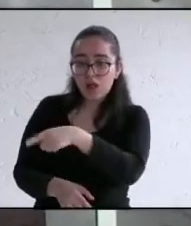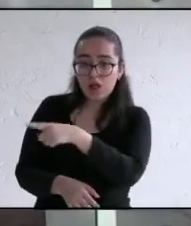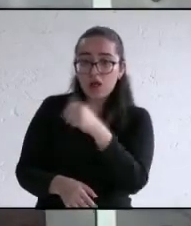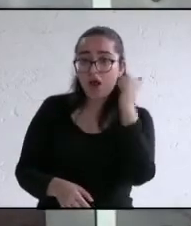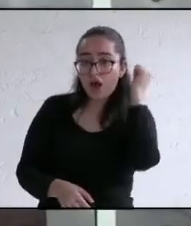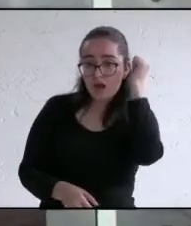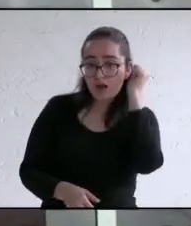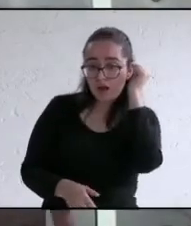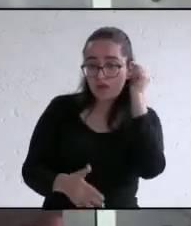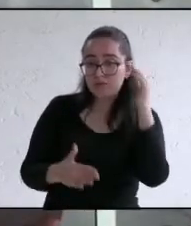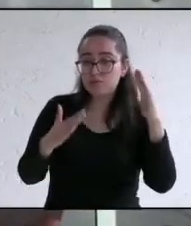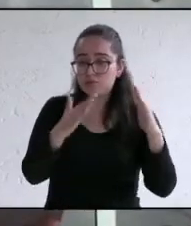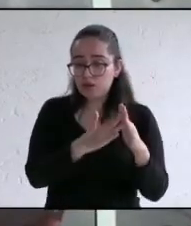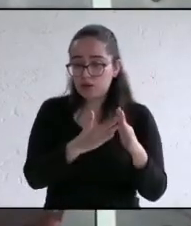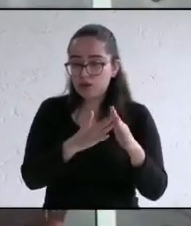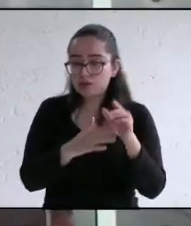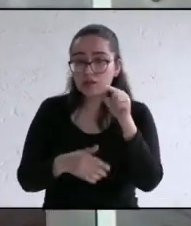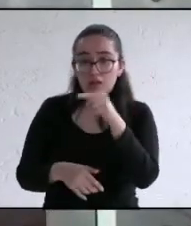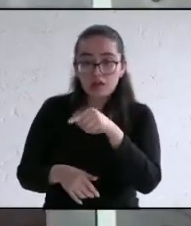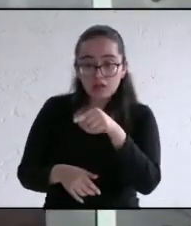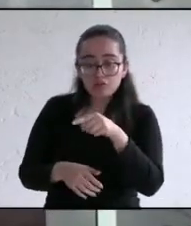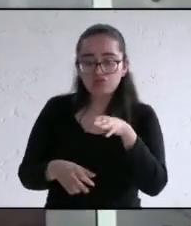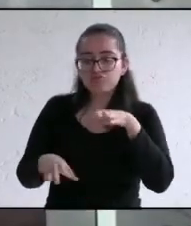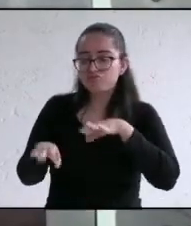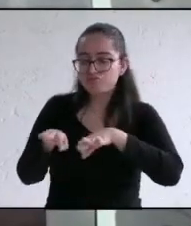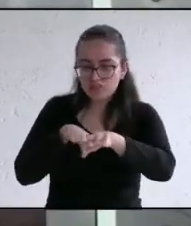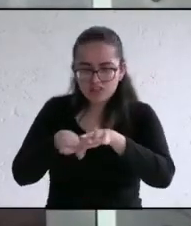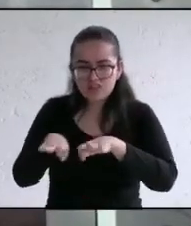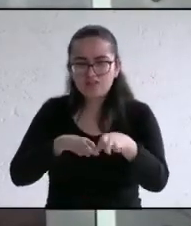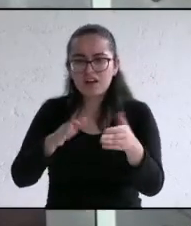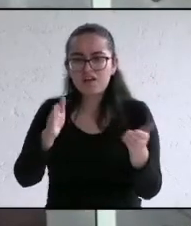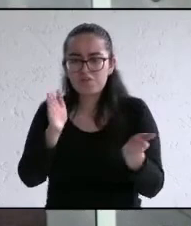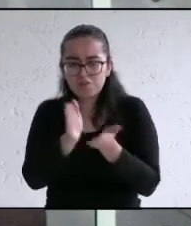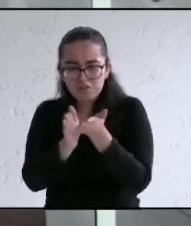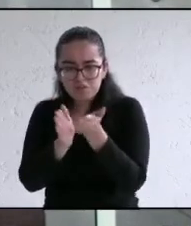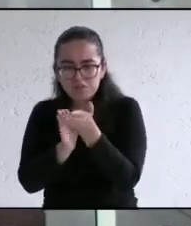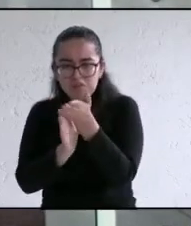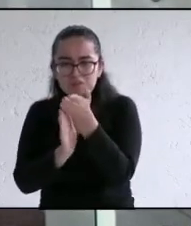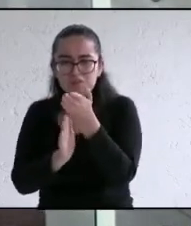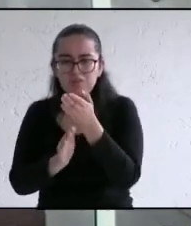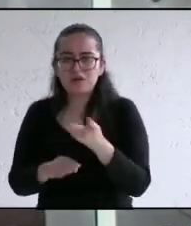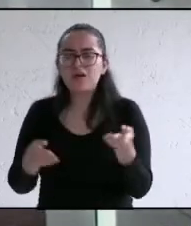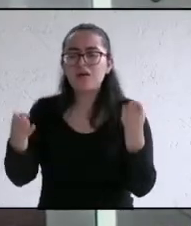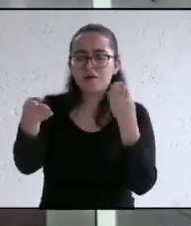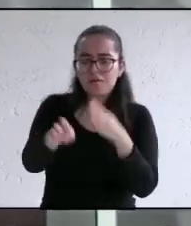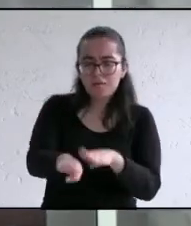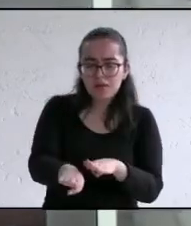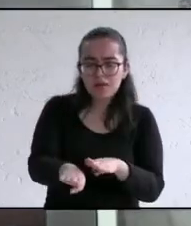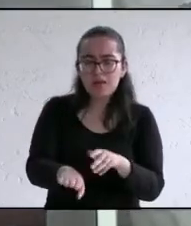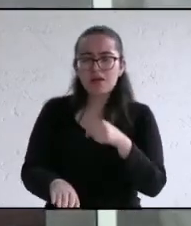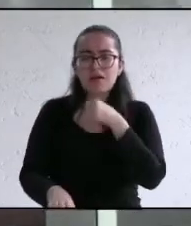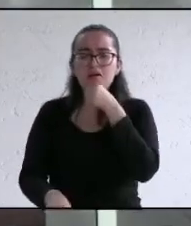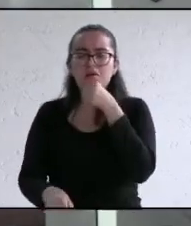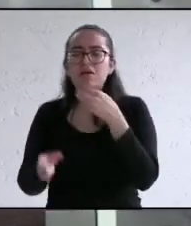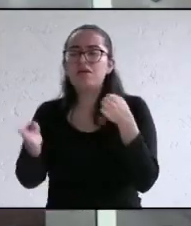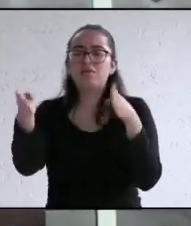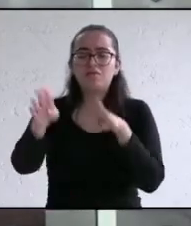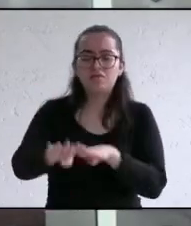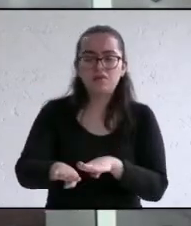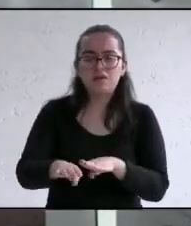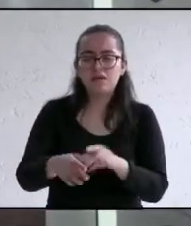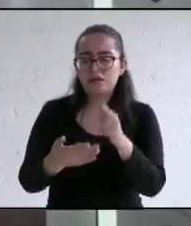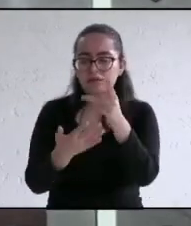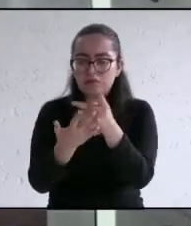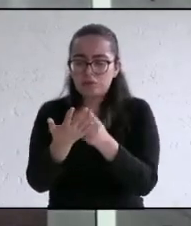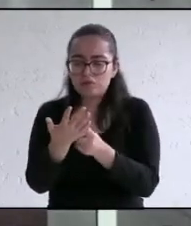para garantizar que los ingresos se queden en las comunidades aunado a las becas las pensiones adultos mayores y a los programas